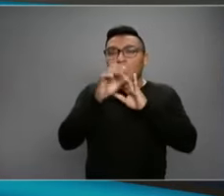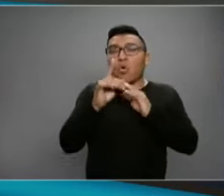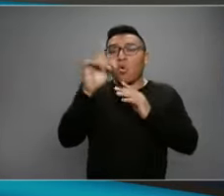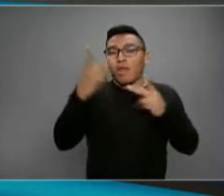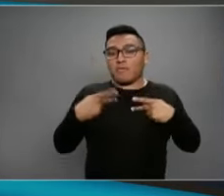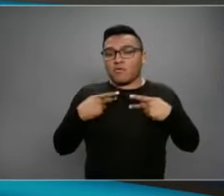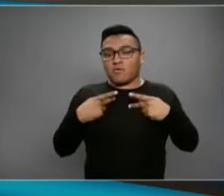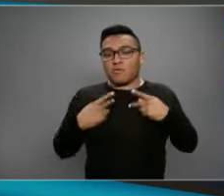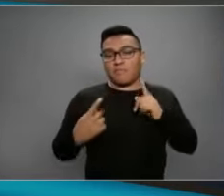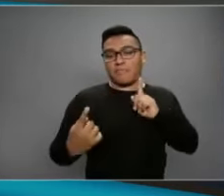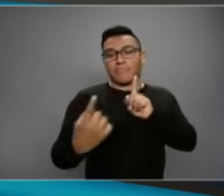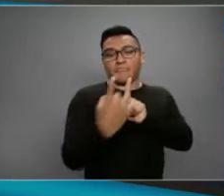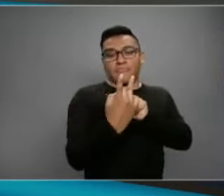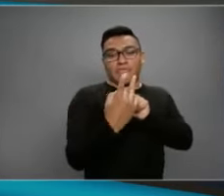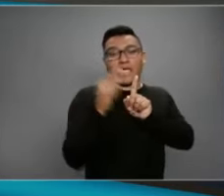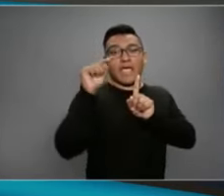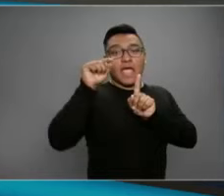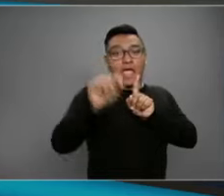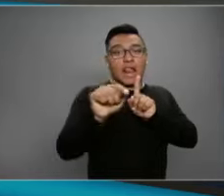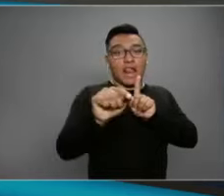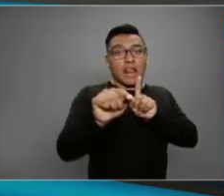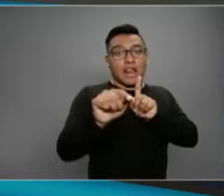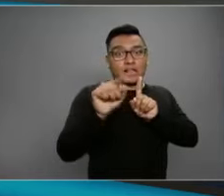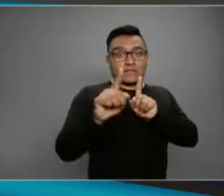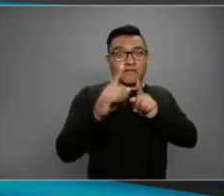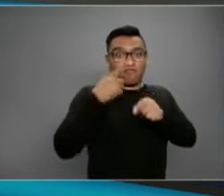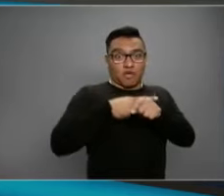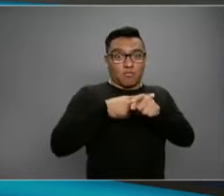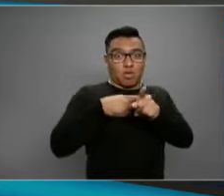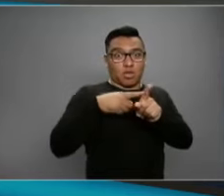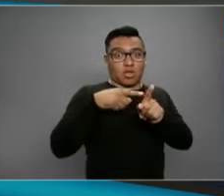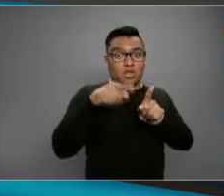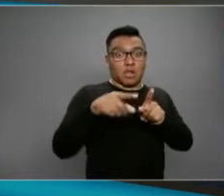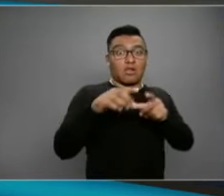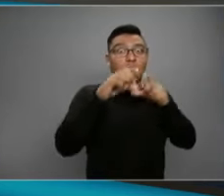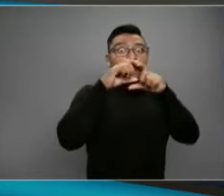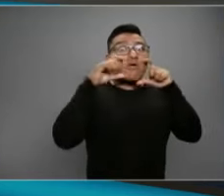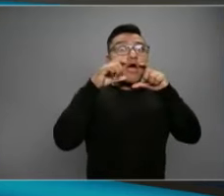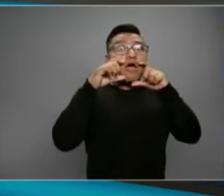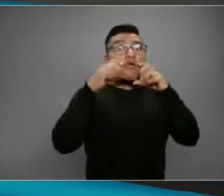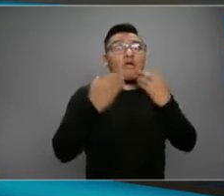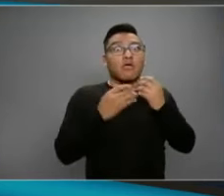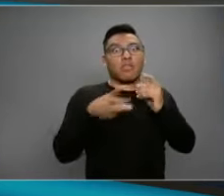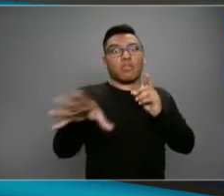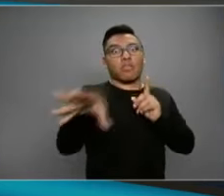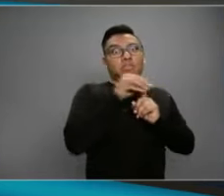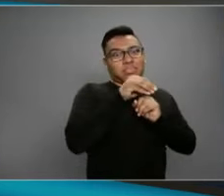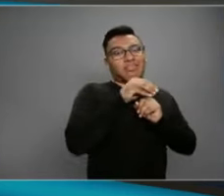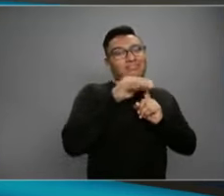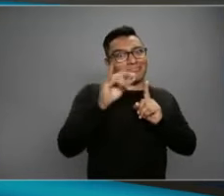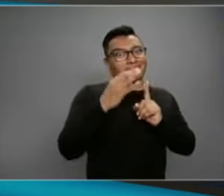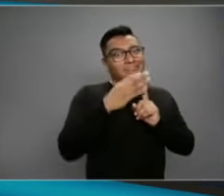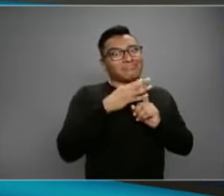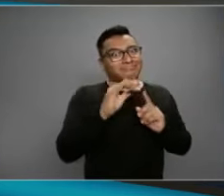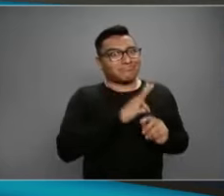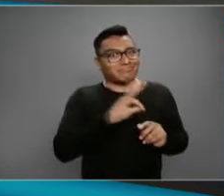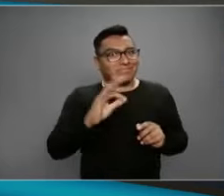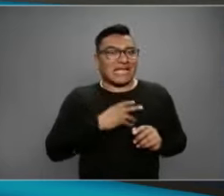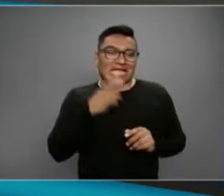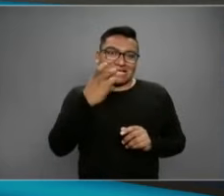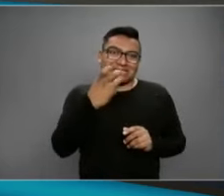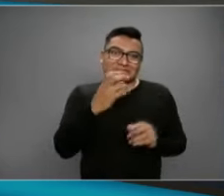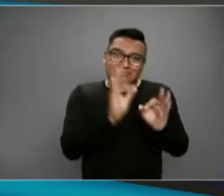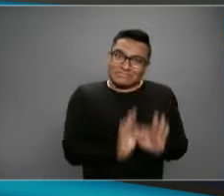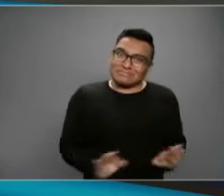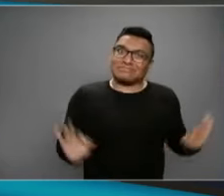persona no trae cubrebocas. Creo que esa es la clave de todo. Vamos a poner